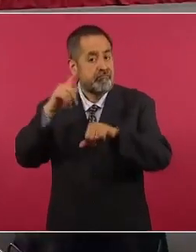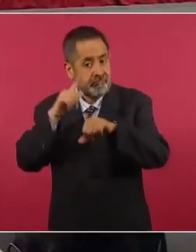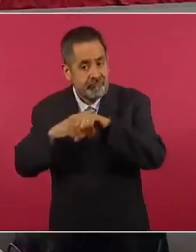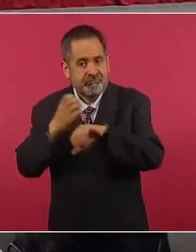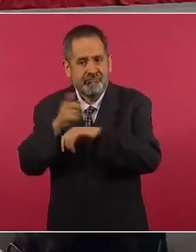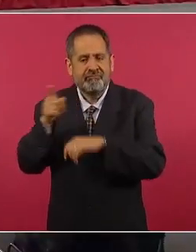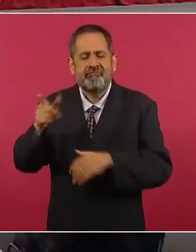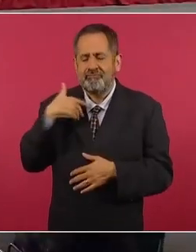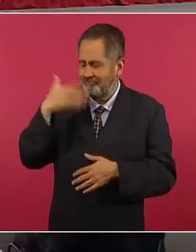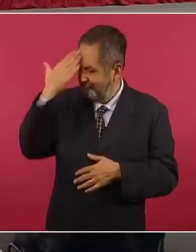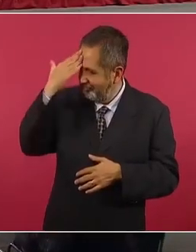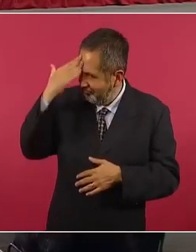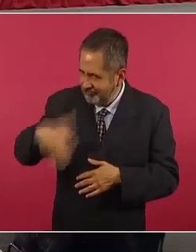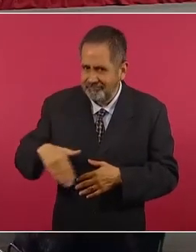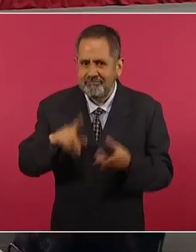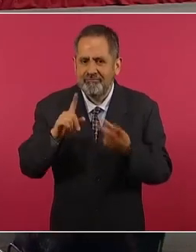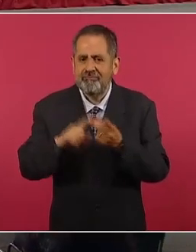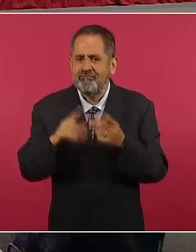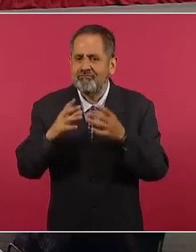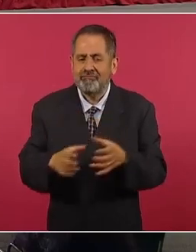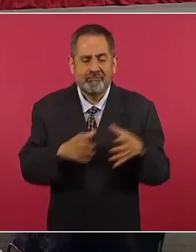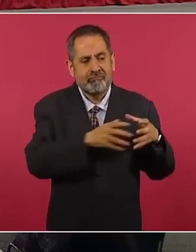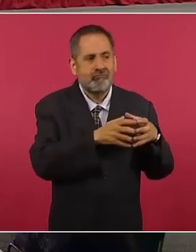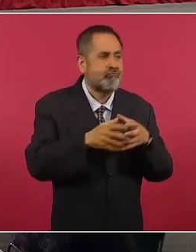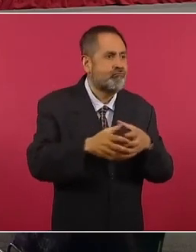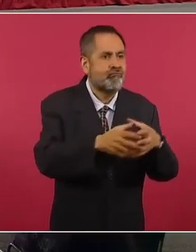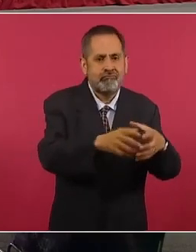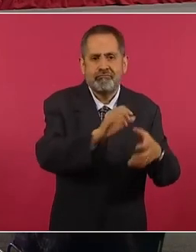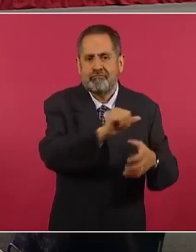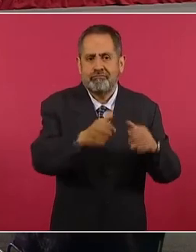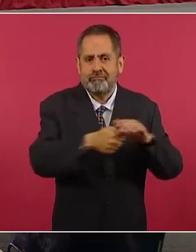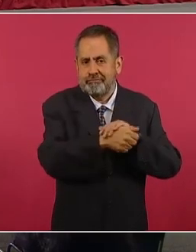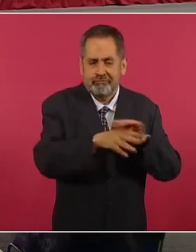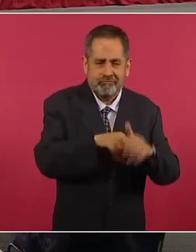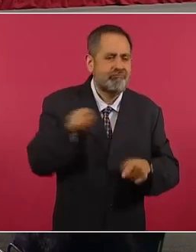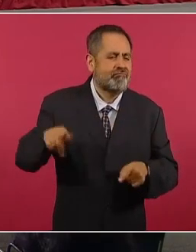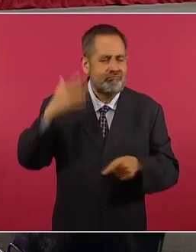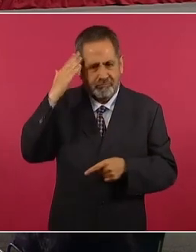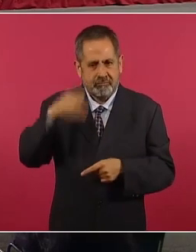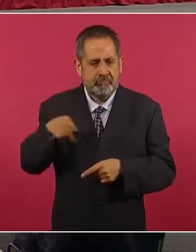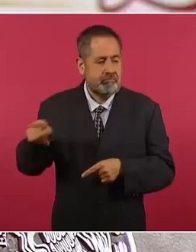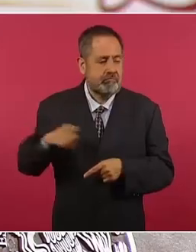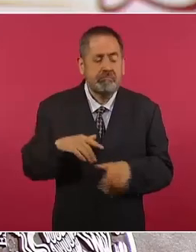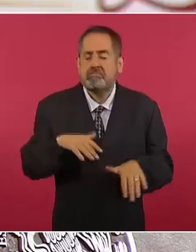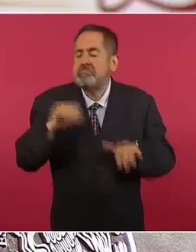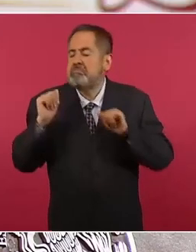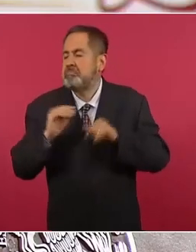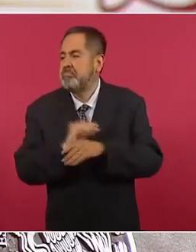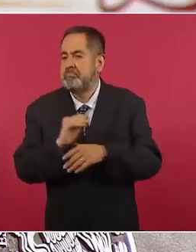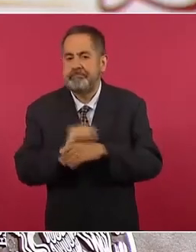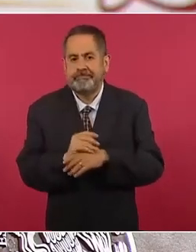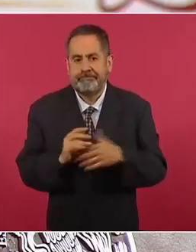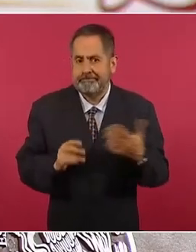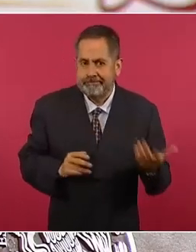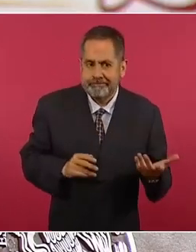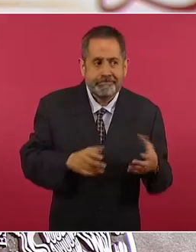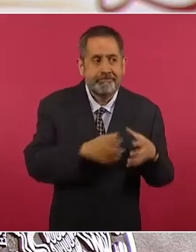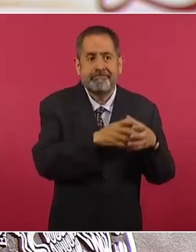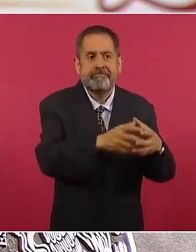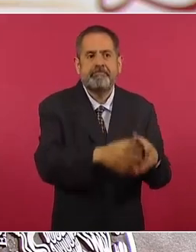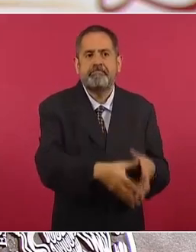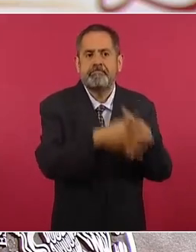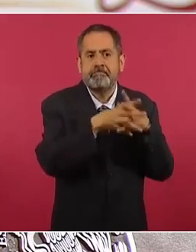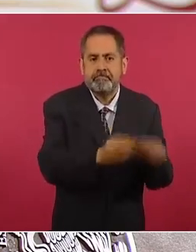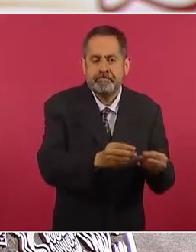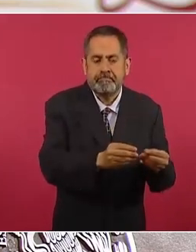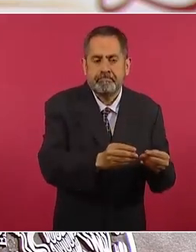de la movilización de los estudiantes y que su omisión no solamente llevó a la desaparición de los mismos, sino